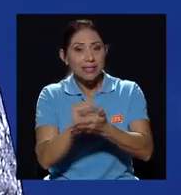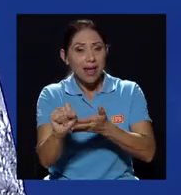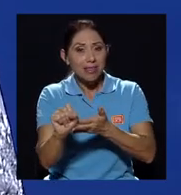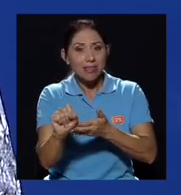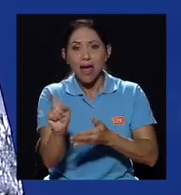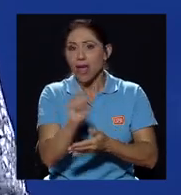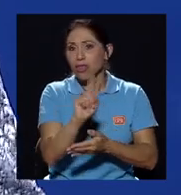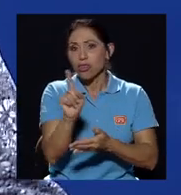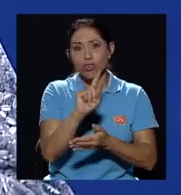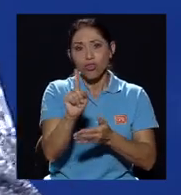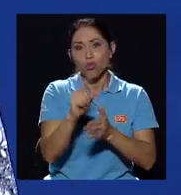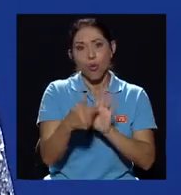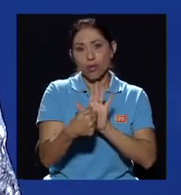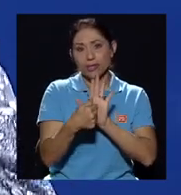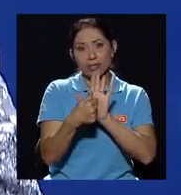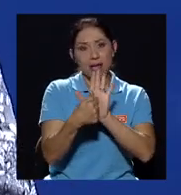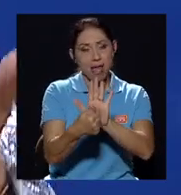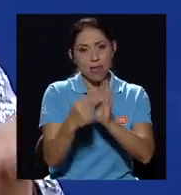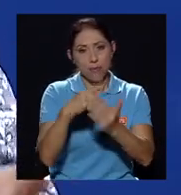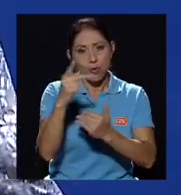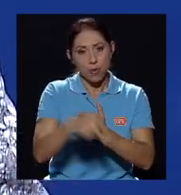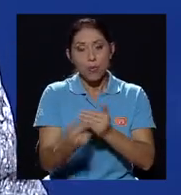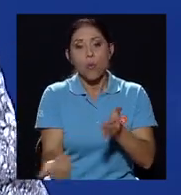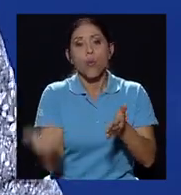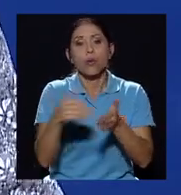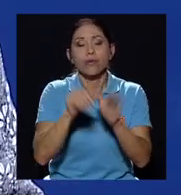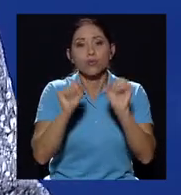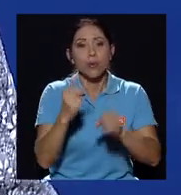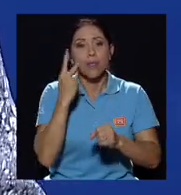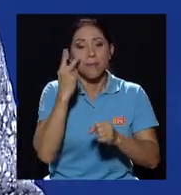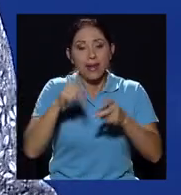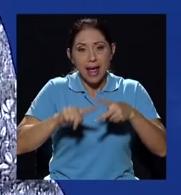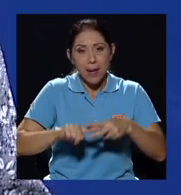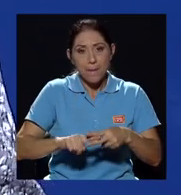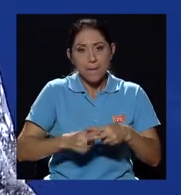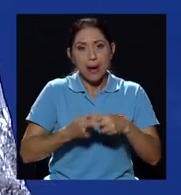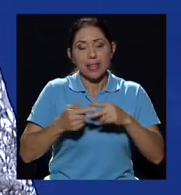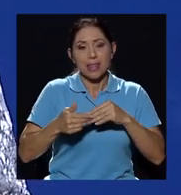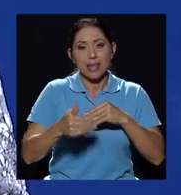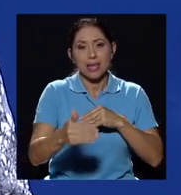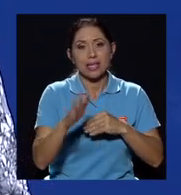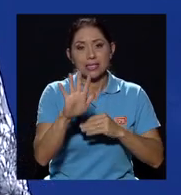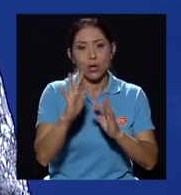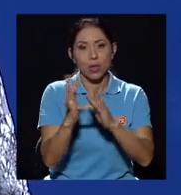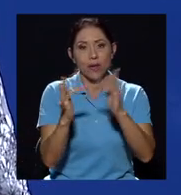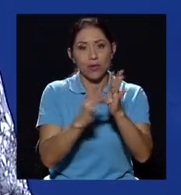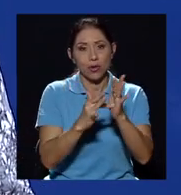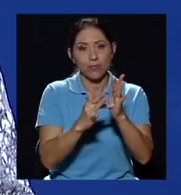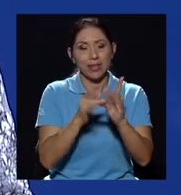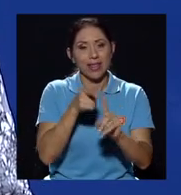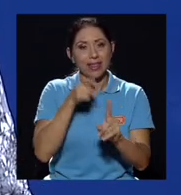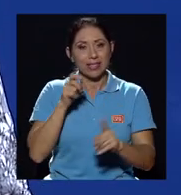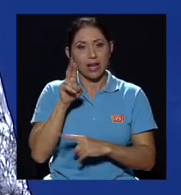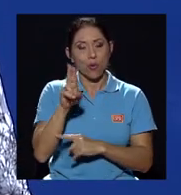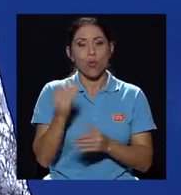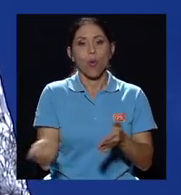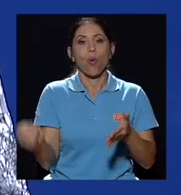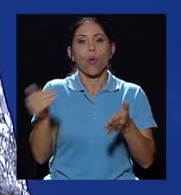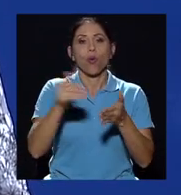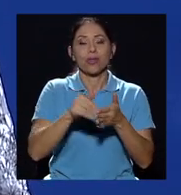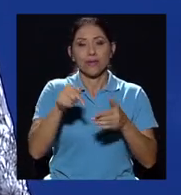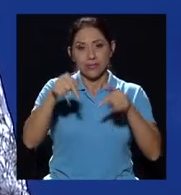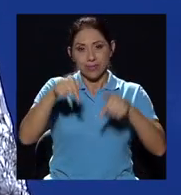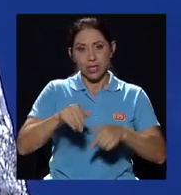aire, entonces nos pueden volver a ver a partir del 5 de abril, cuando desde la U vuelve entonces acá a la